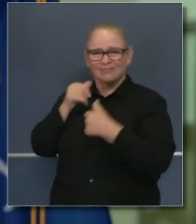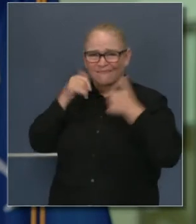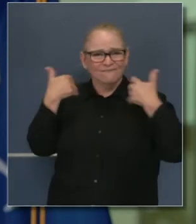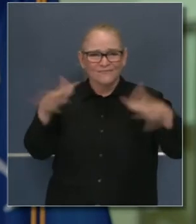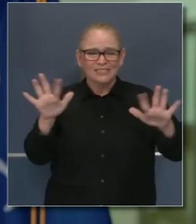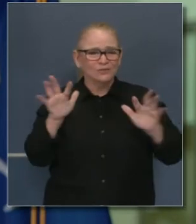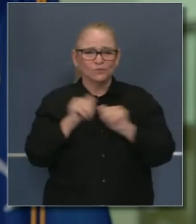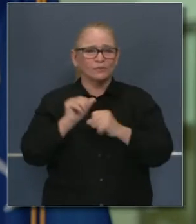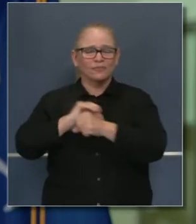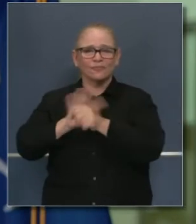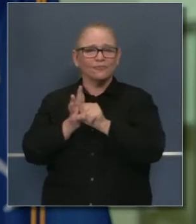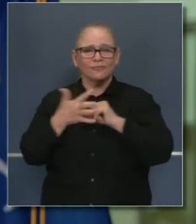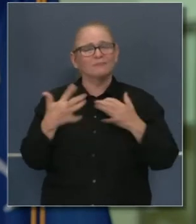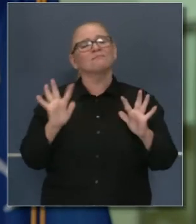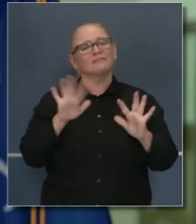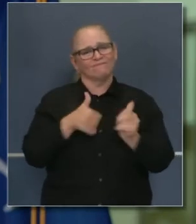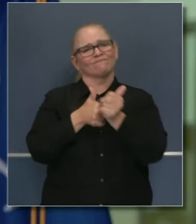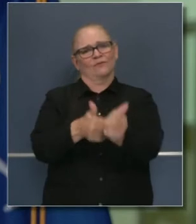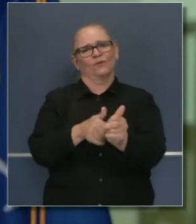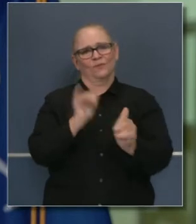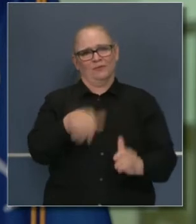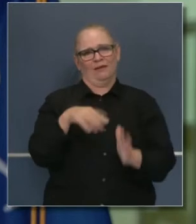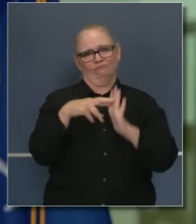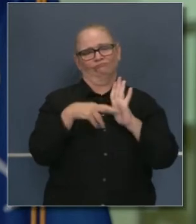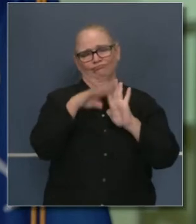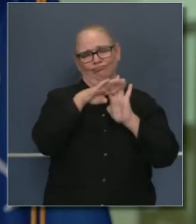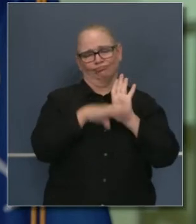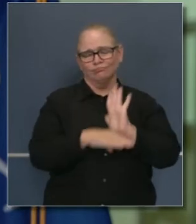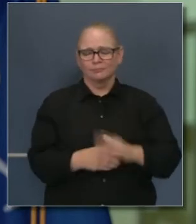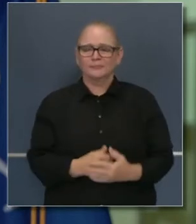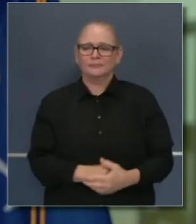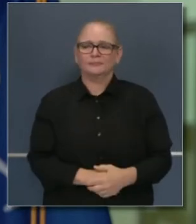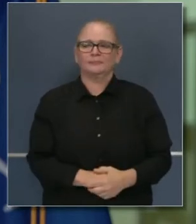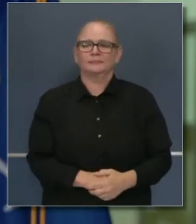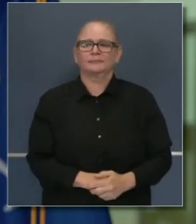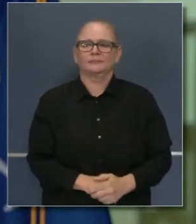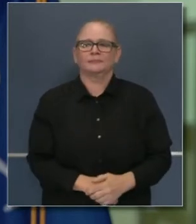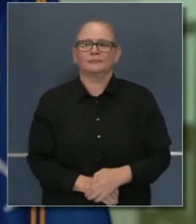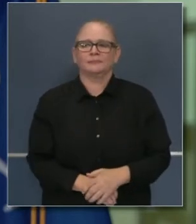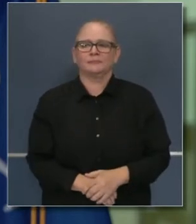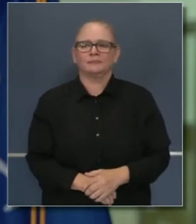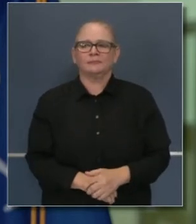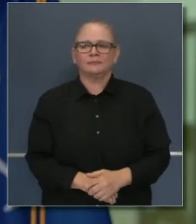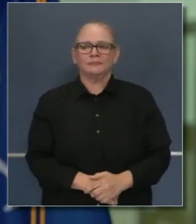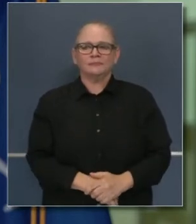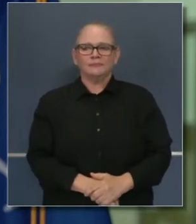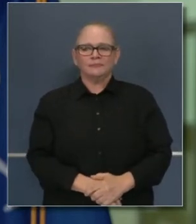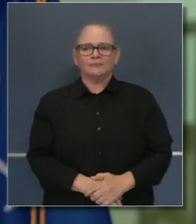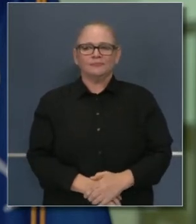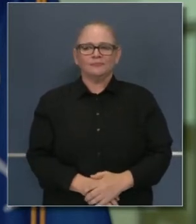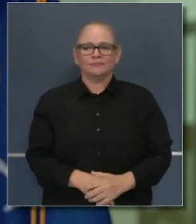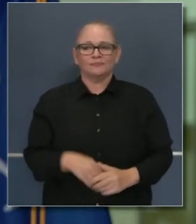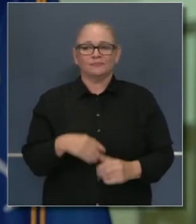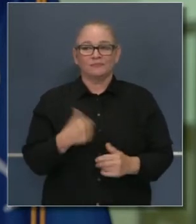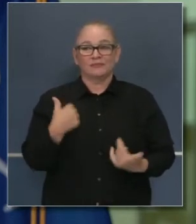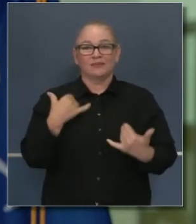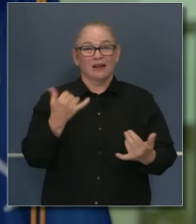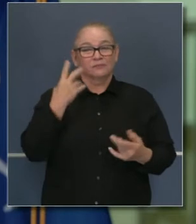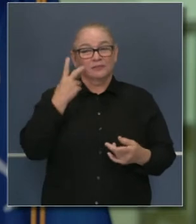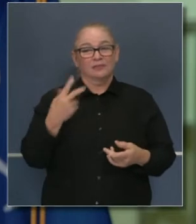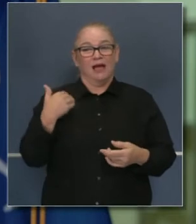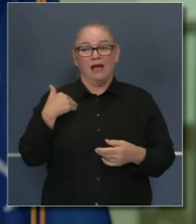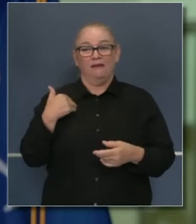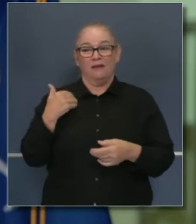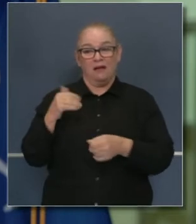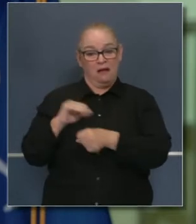elementos en el estado. Bueno, pues nuestro reto ahora es con el número de incendios creciente en el estado de